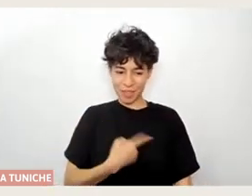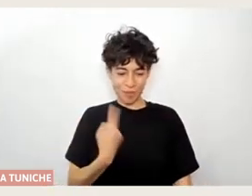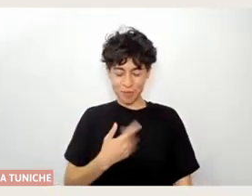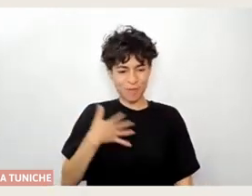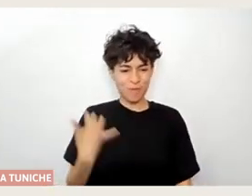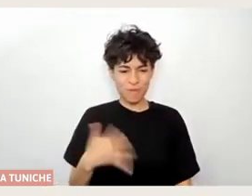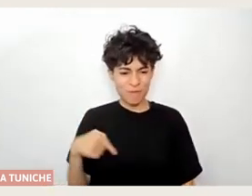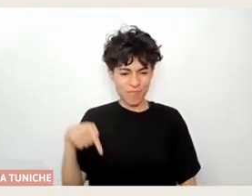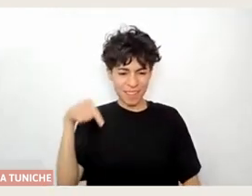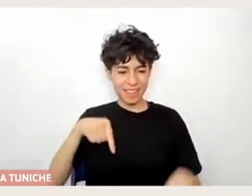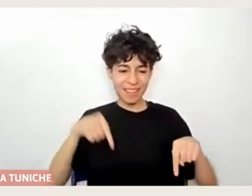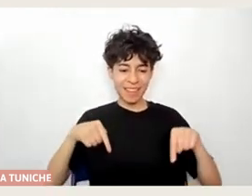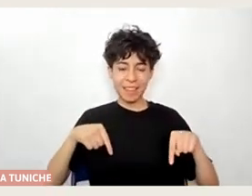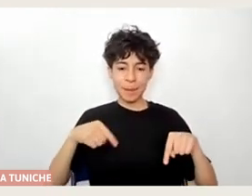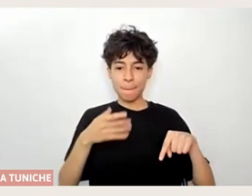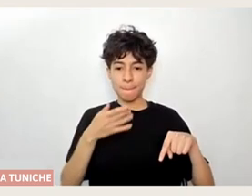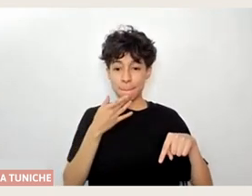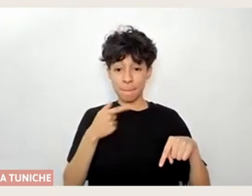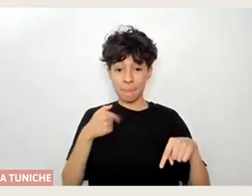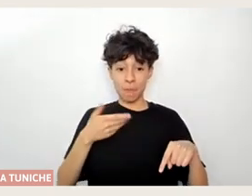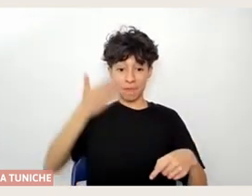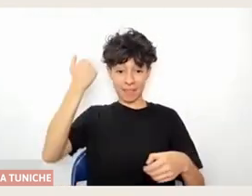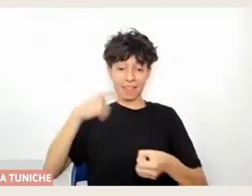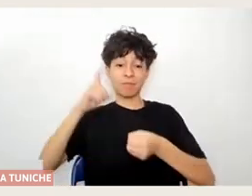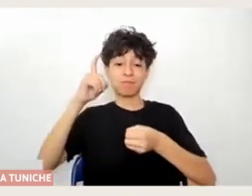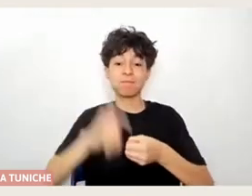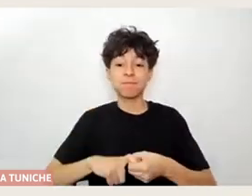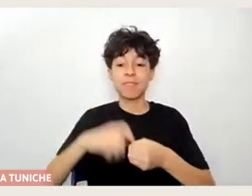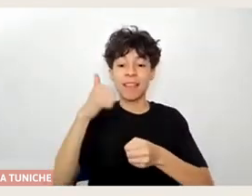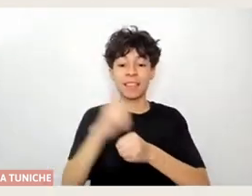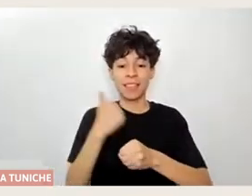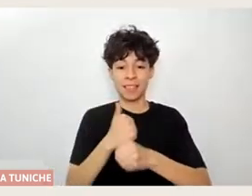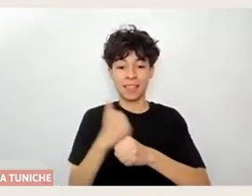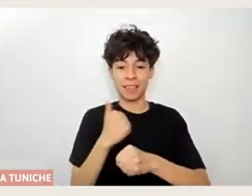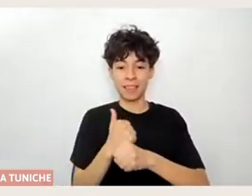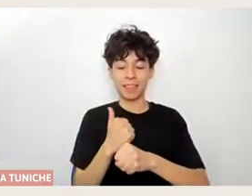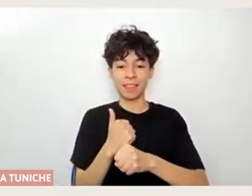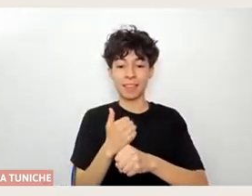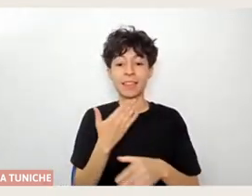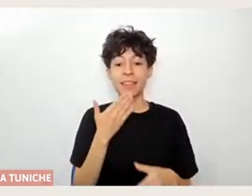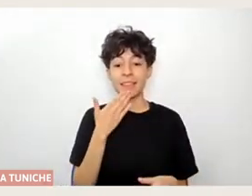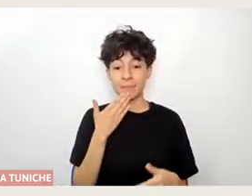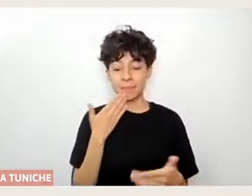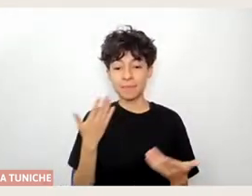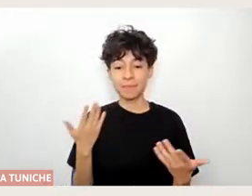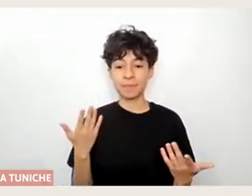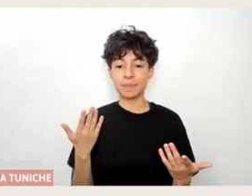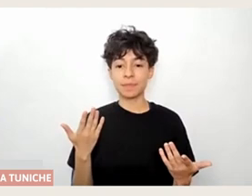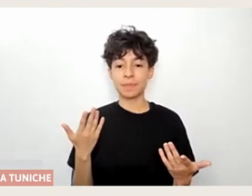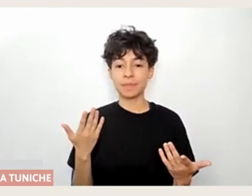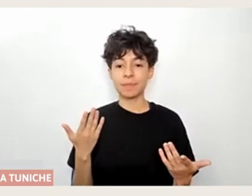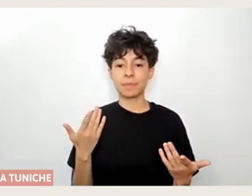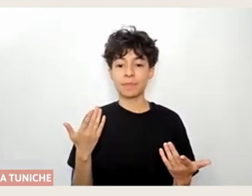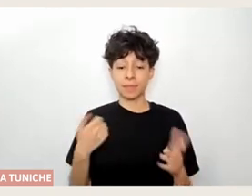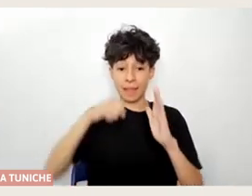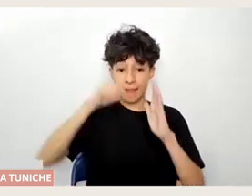he podido participar en el taller. Y anteriormente tuve el placer también de poder observar